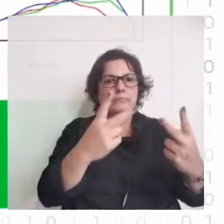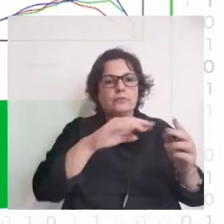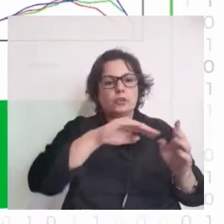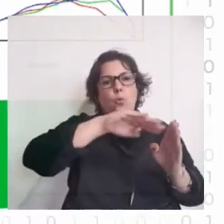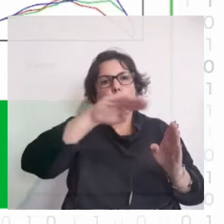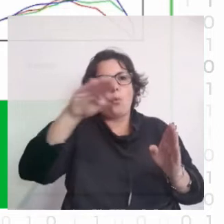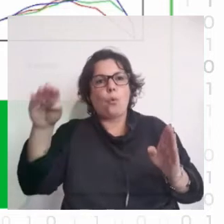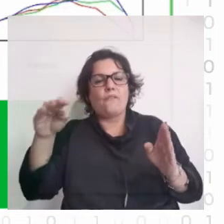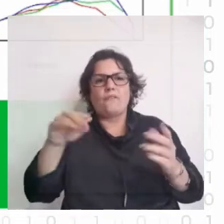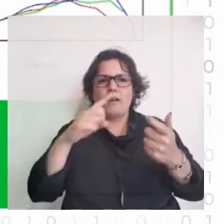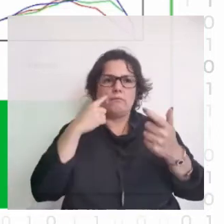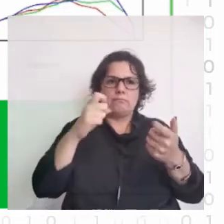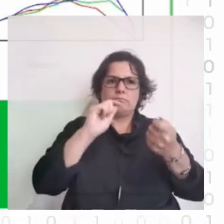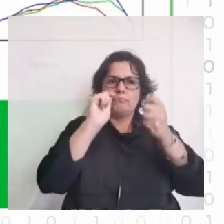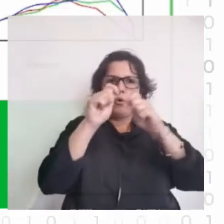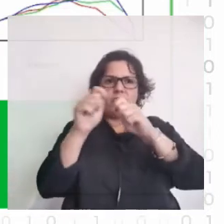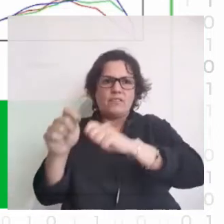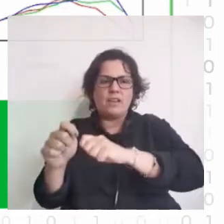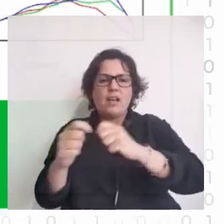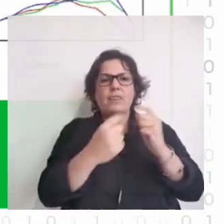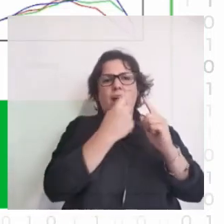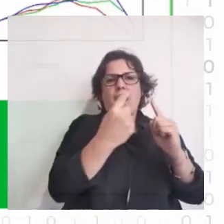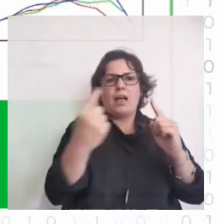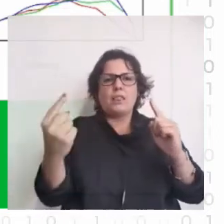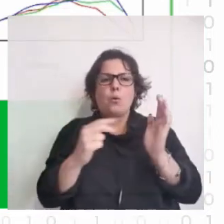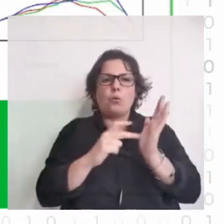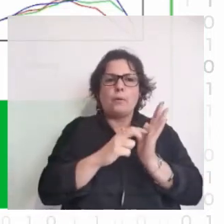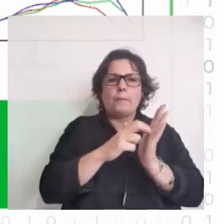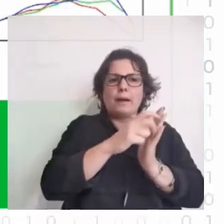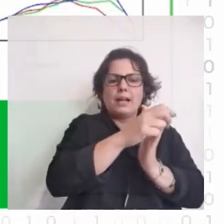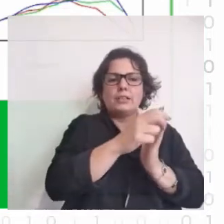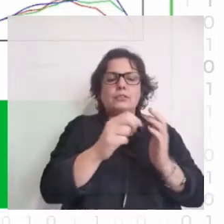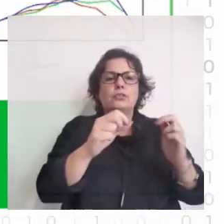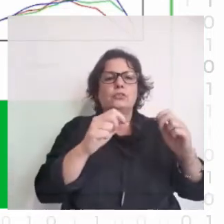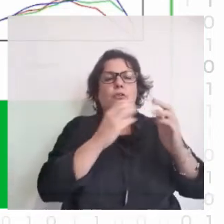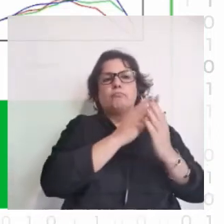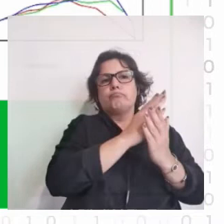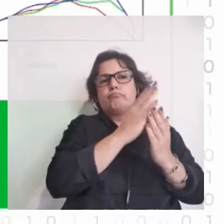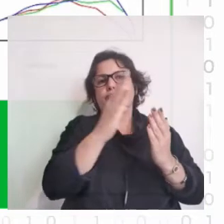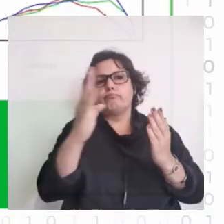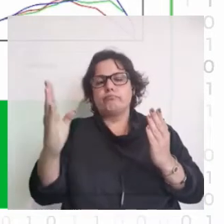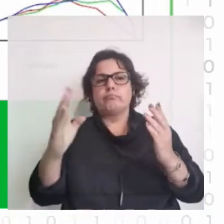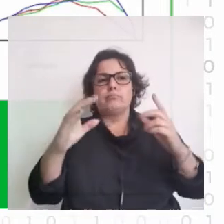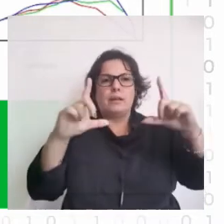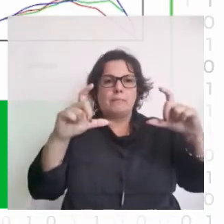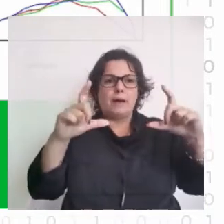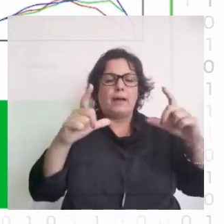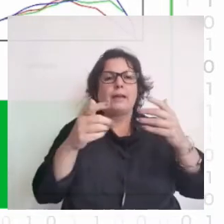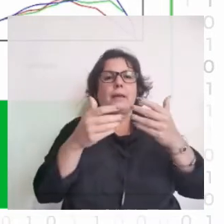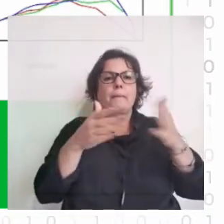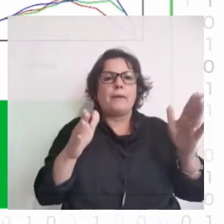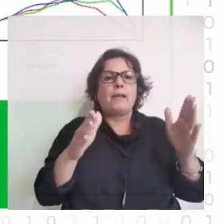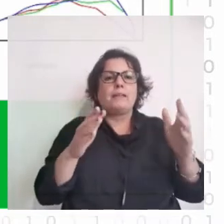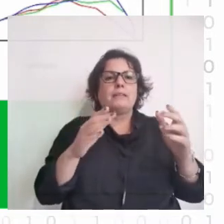modificadas en cada uno de estos pasos que la imagen atraviesa desde que se cuentan fotones hasta que